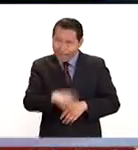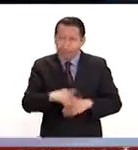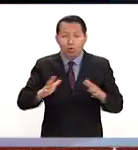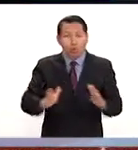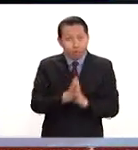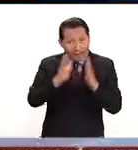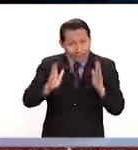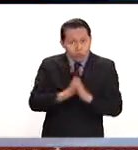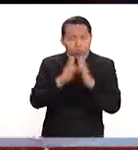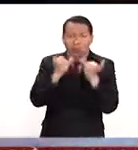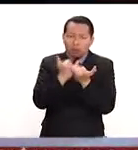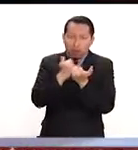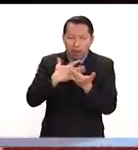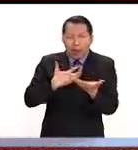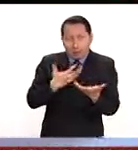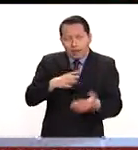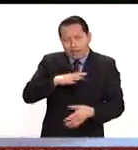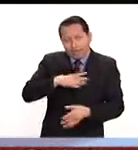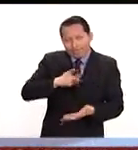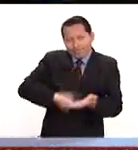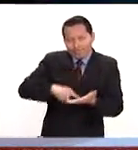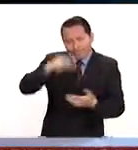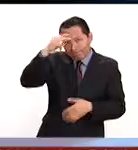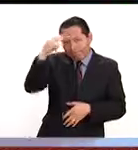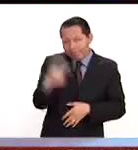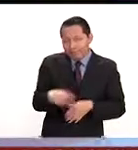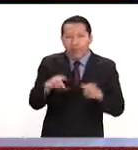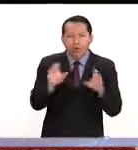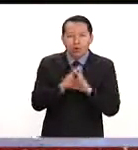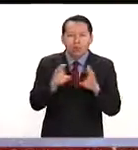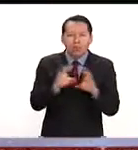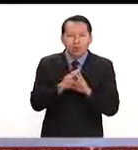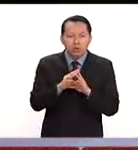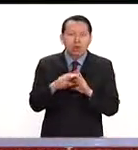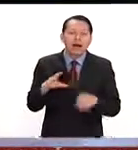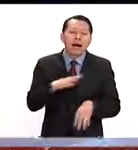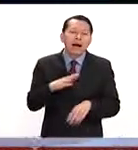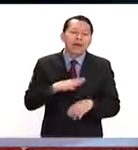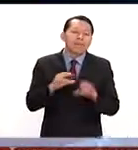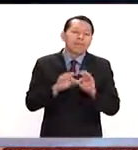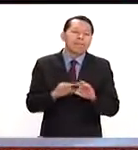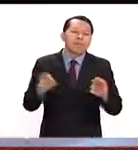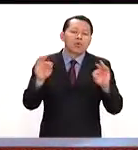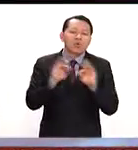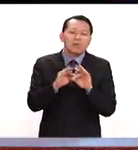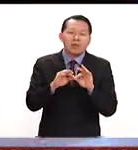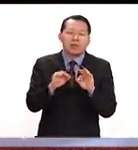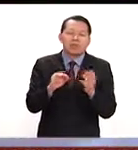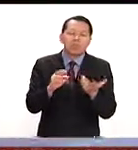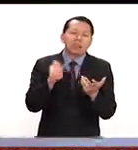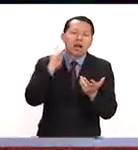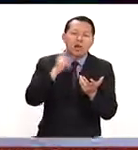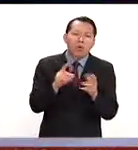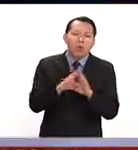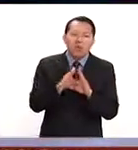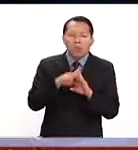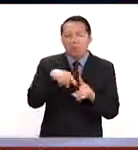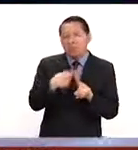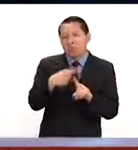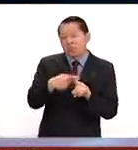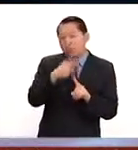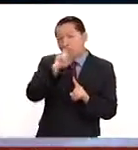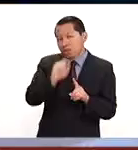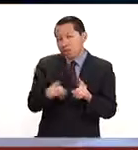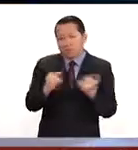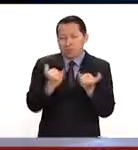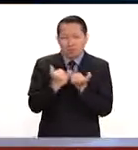y bueno, pues México llega con una importante, pues de alguna u otra forma, optimismo, sabiendo que